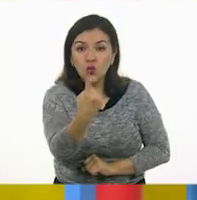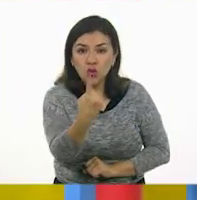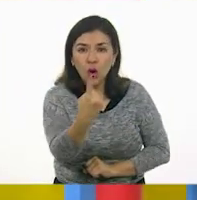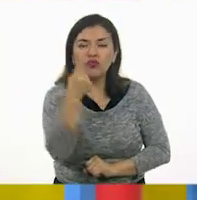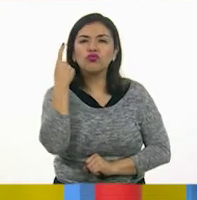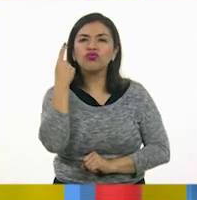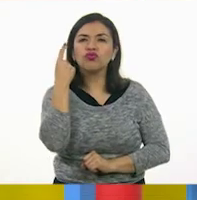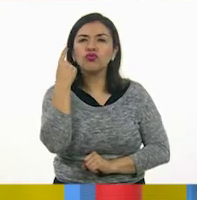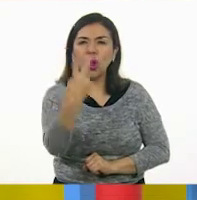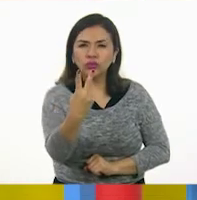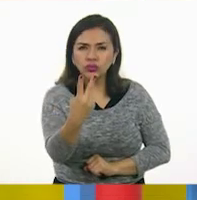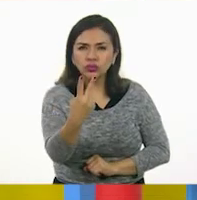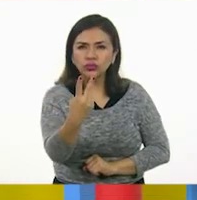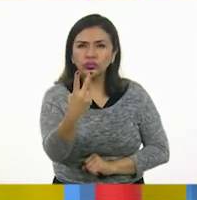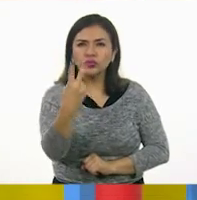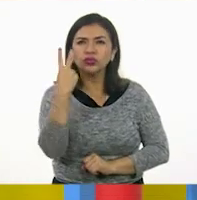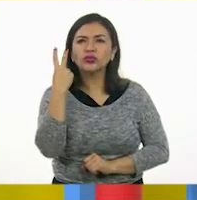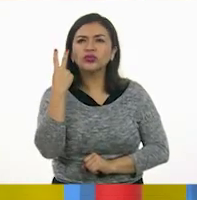Dos.